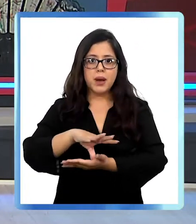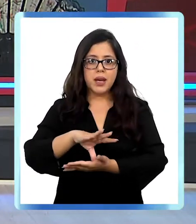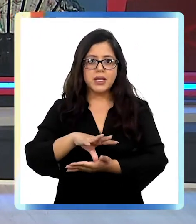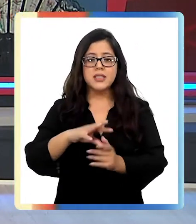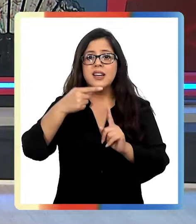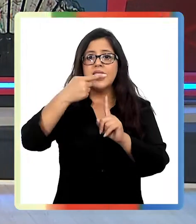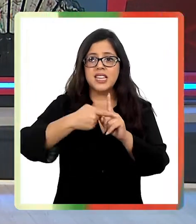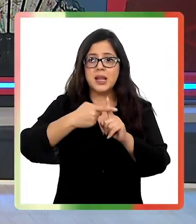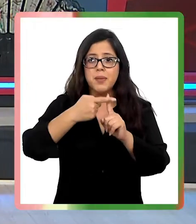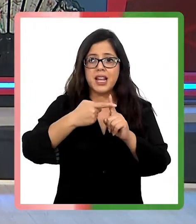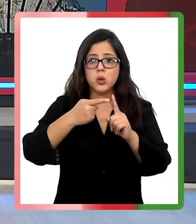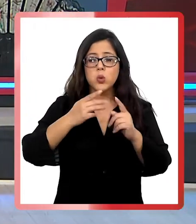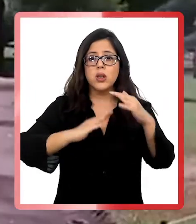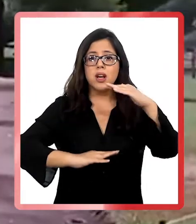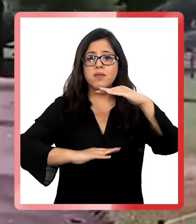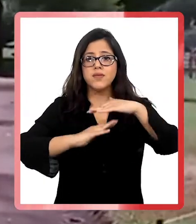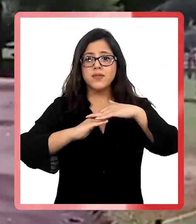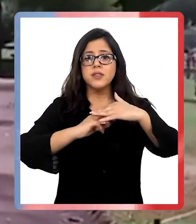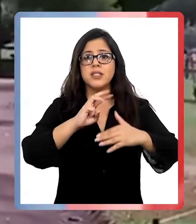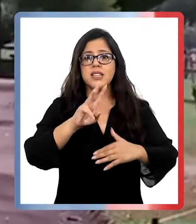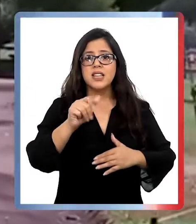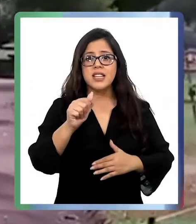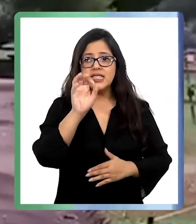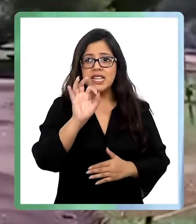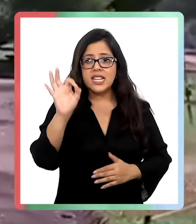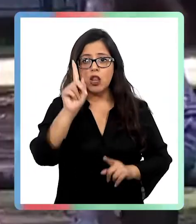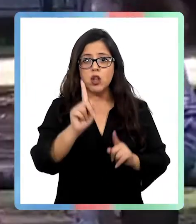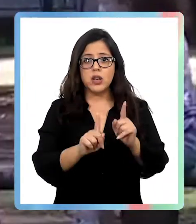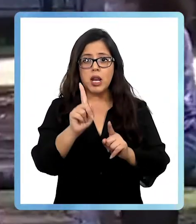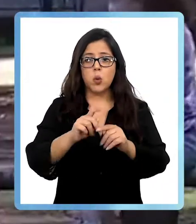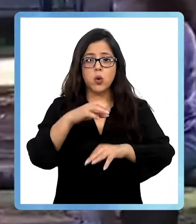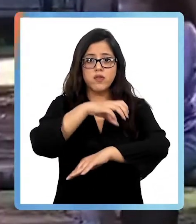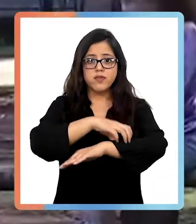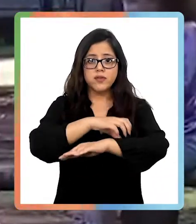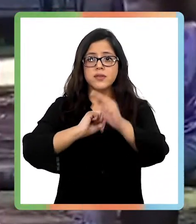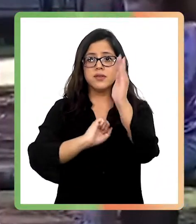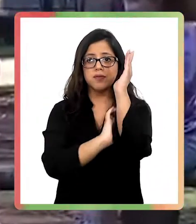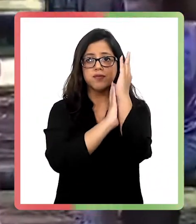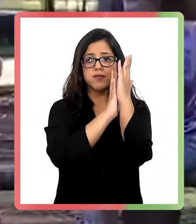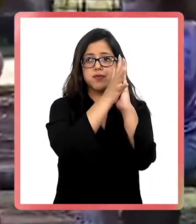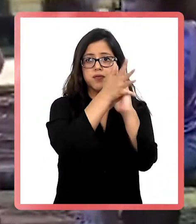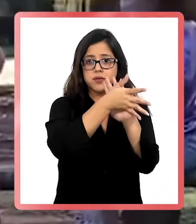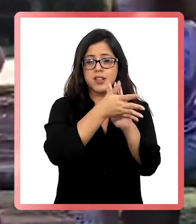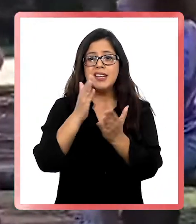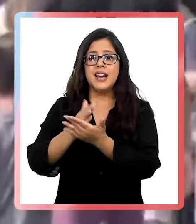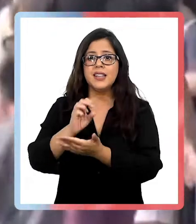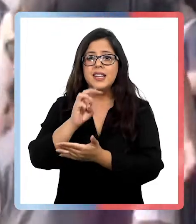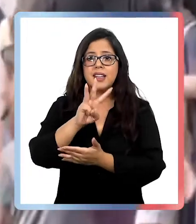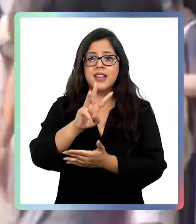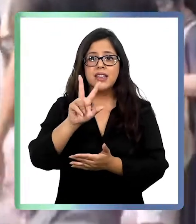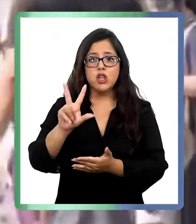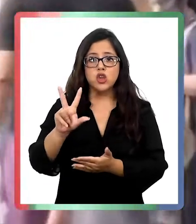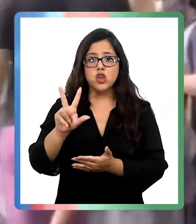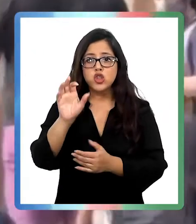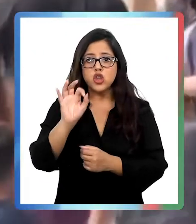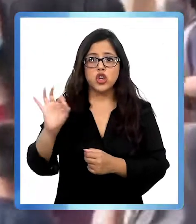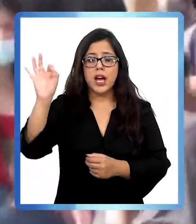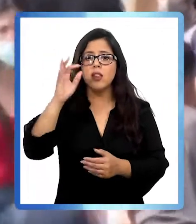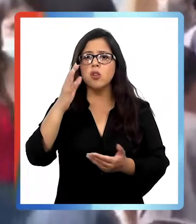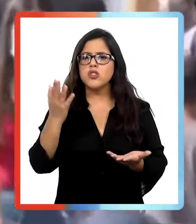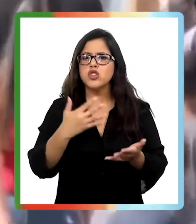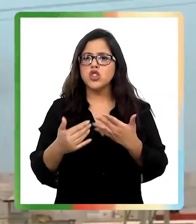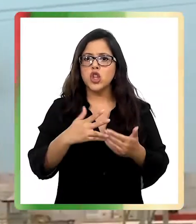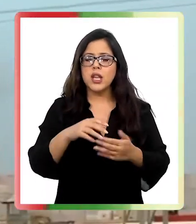temperaturas que van a llegar a 36 grados en algunas zonas de la Araucanía y hasta 38 grados en Bío Bío este sábado.